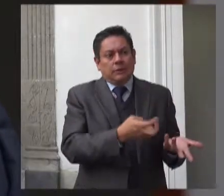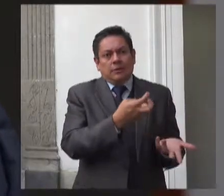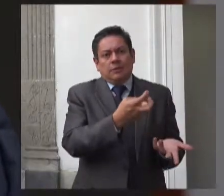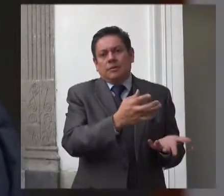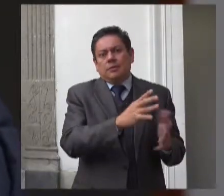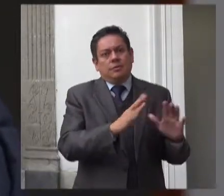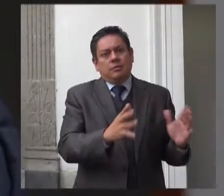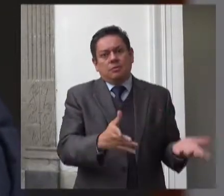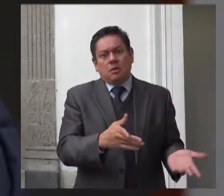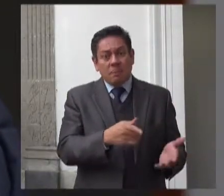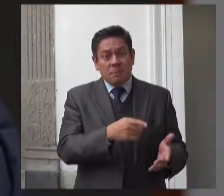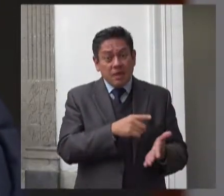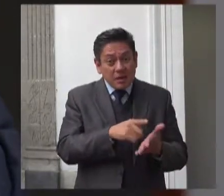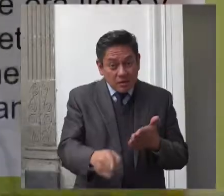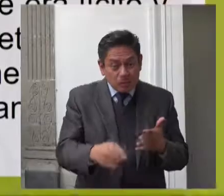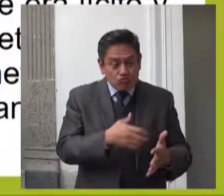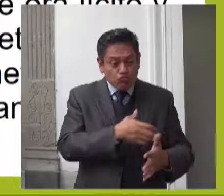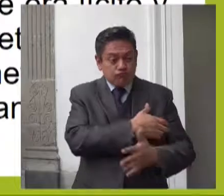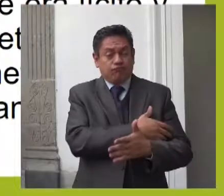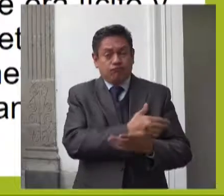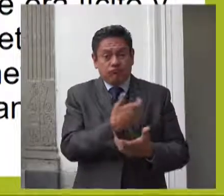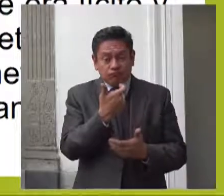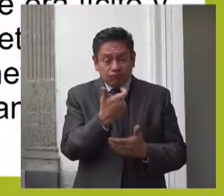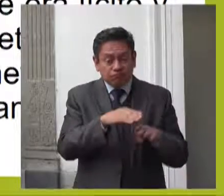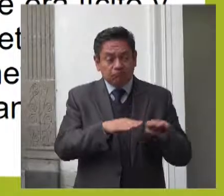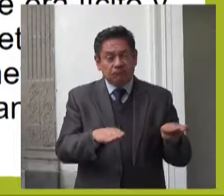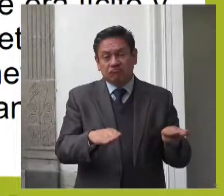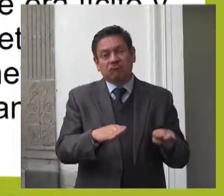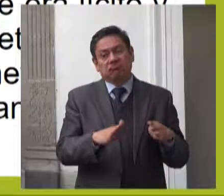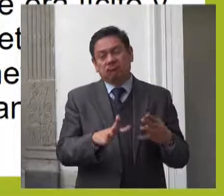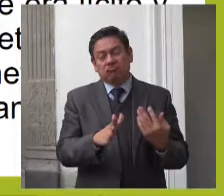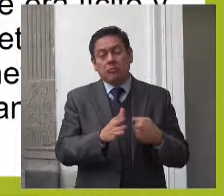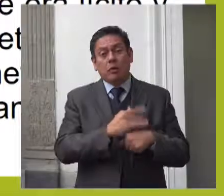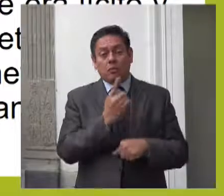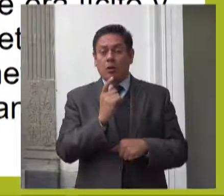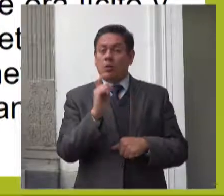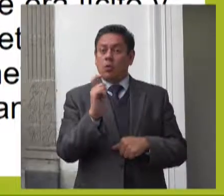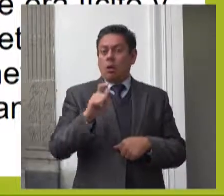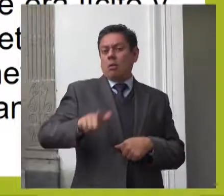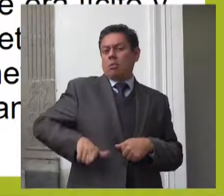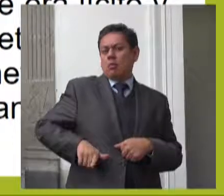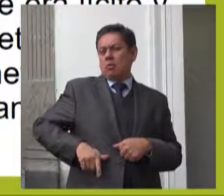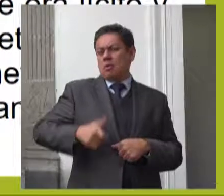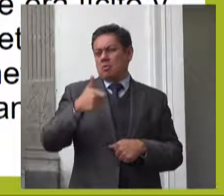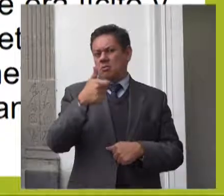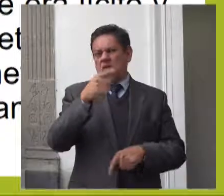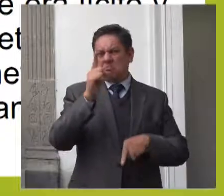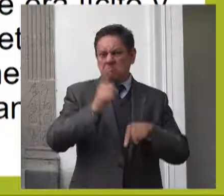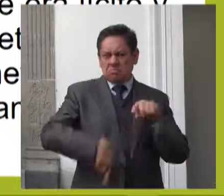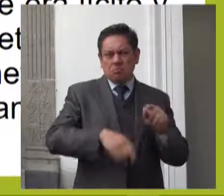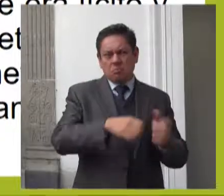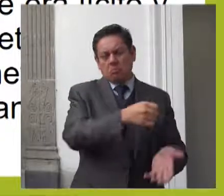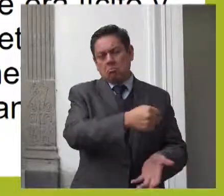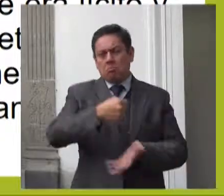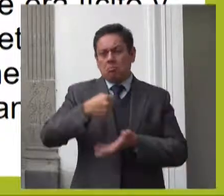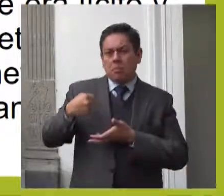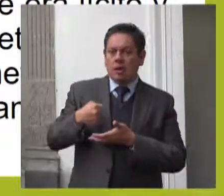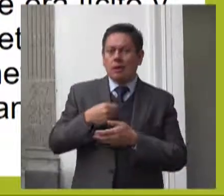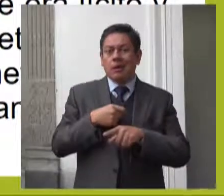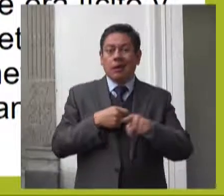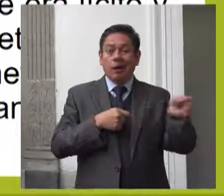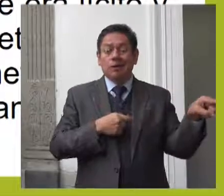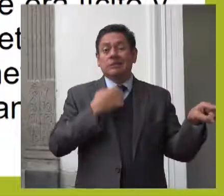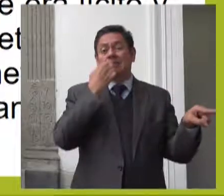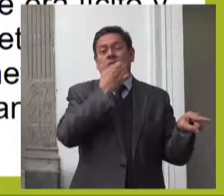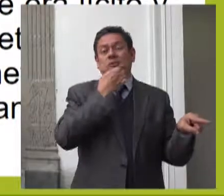económico ya que la cancelación de la entrega de recursos económicos a las estancias tiene un impacto